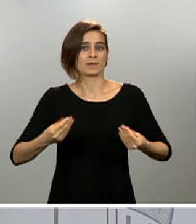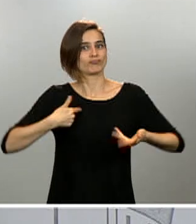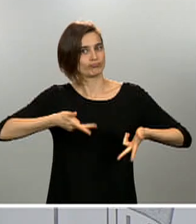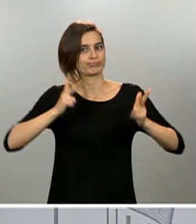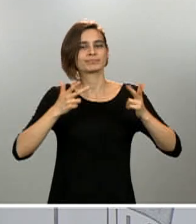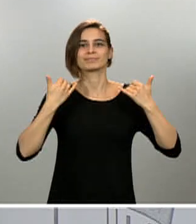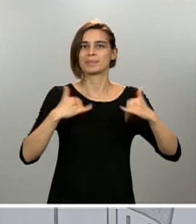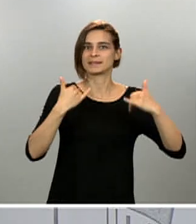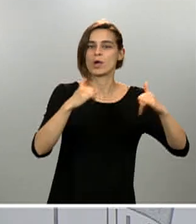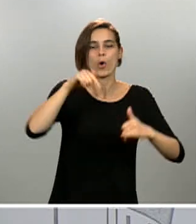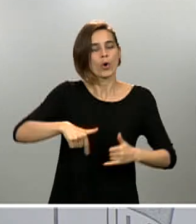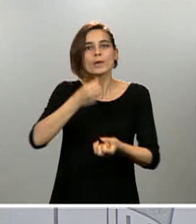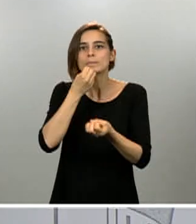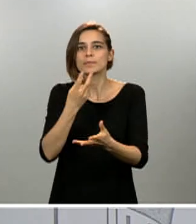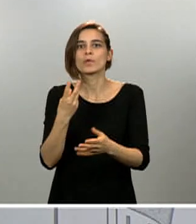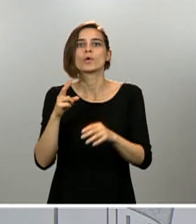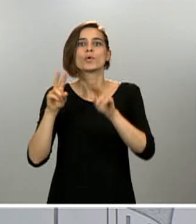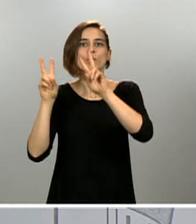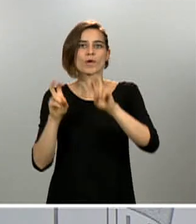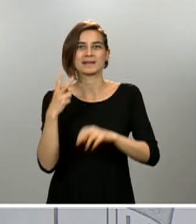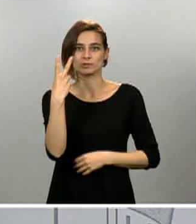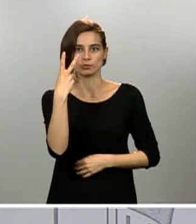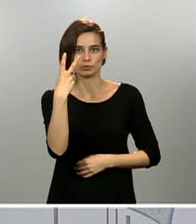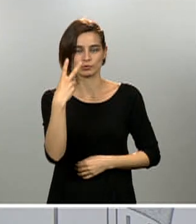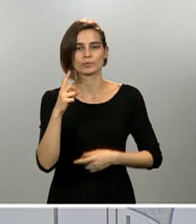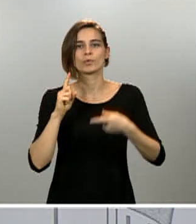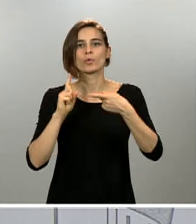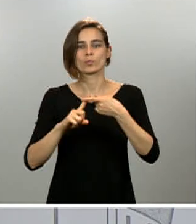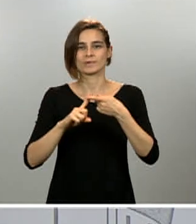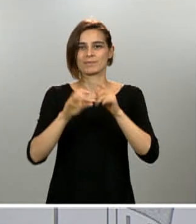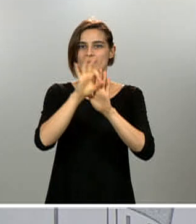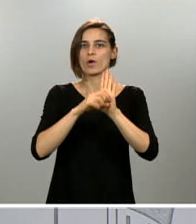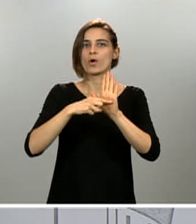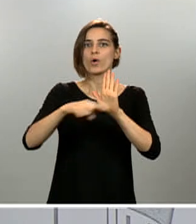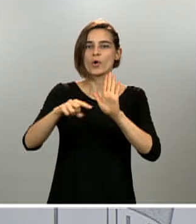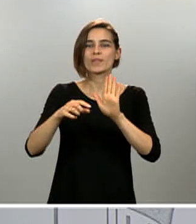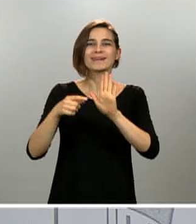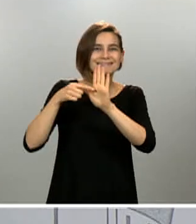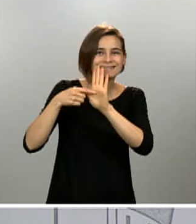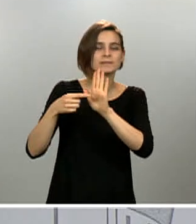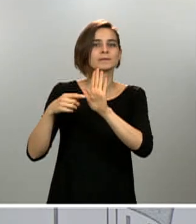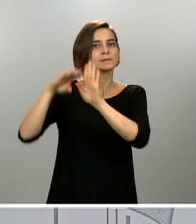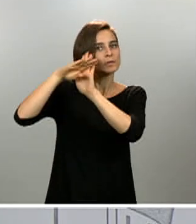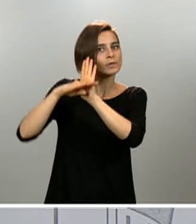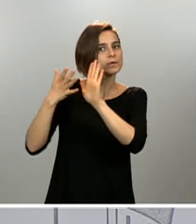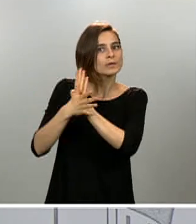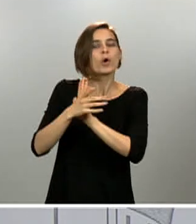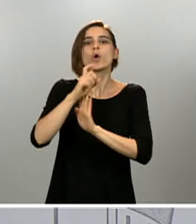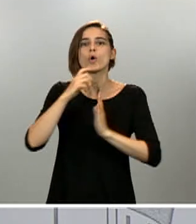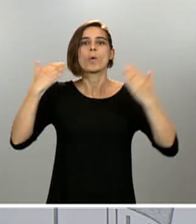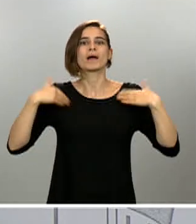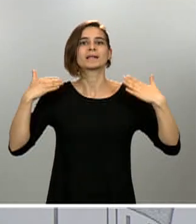medidas. La primera de ellas, una orden sobre condiciones en las que se puede realizar actividad física o no profesional al aire libre.